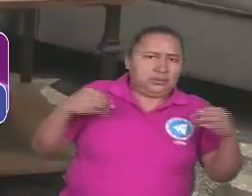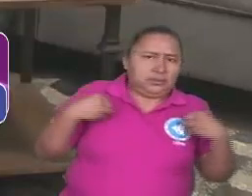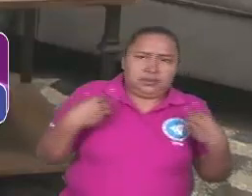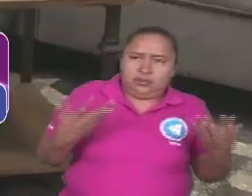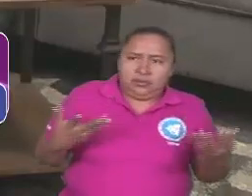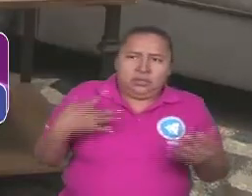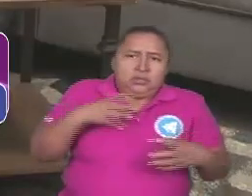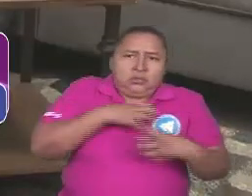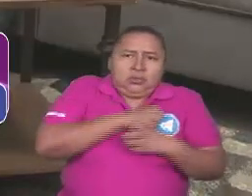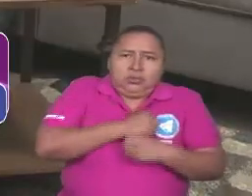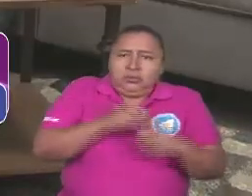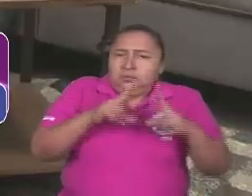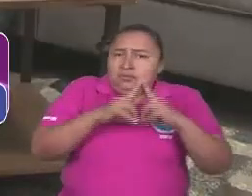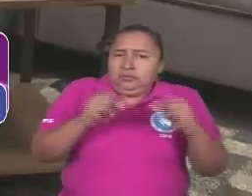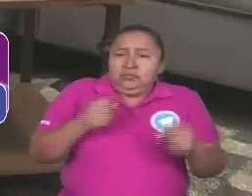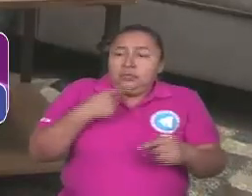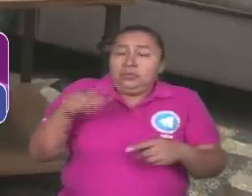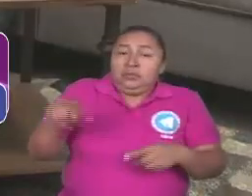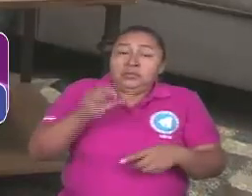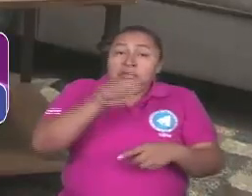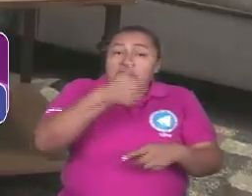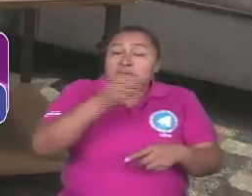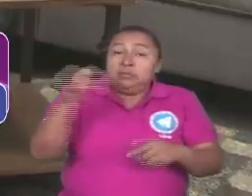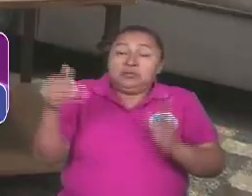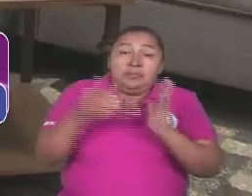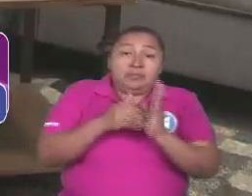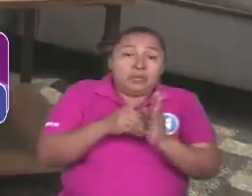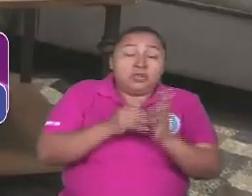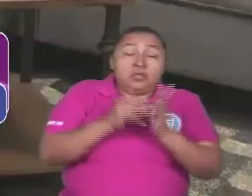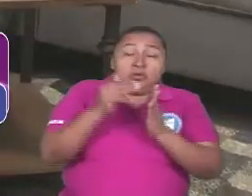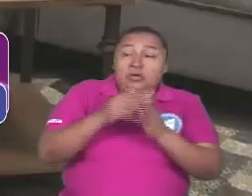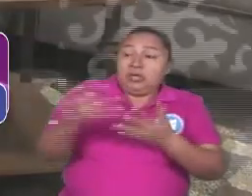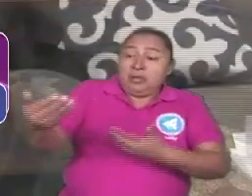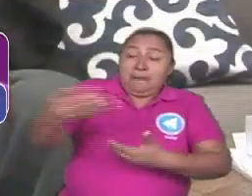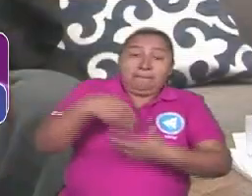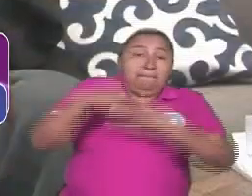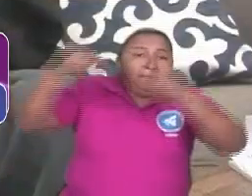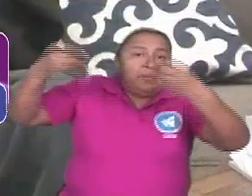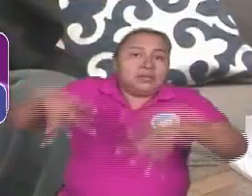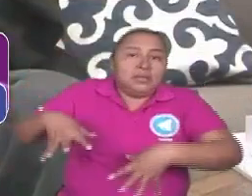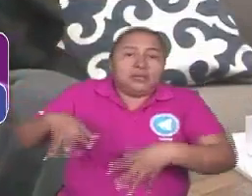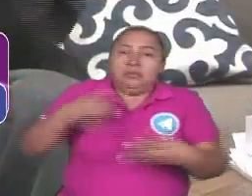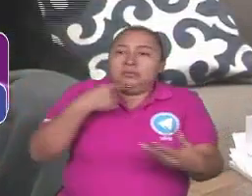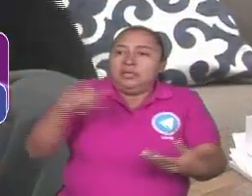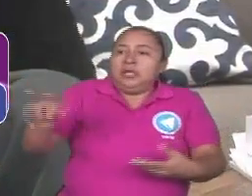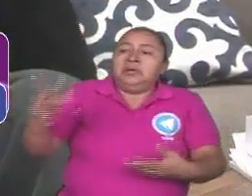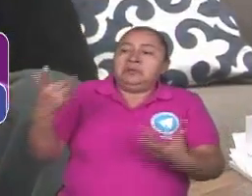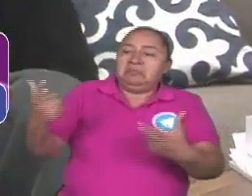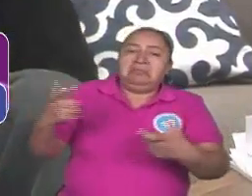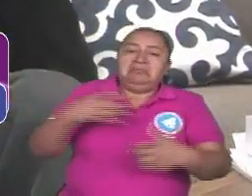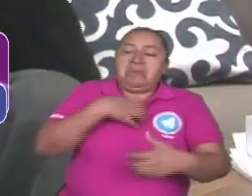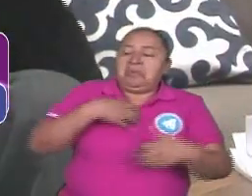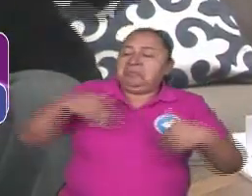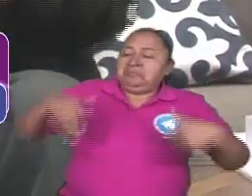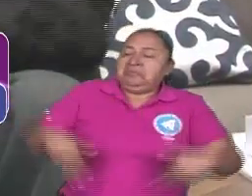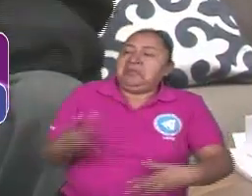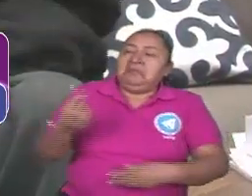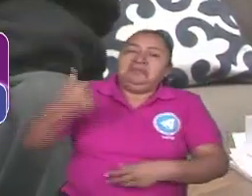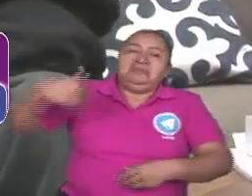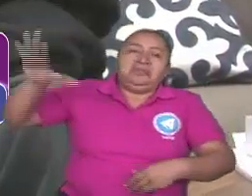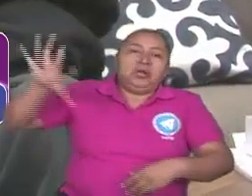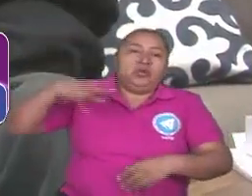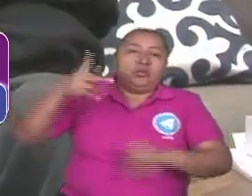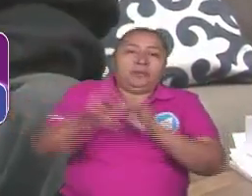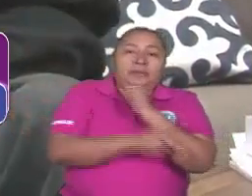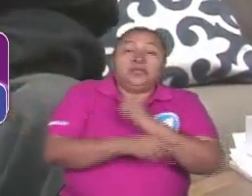doloroso para el país. Porque son 600 millones que no reciben las arcas del Estado, ¿entendés? Y que se fugan. Y